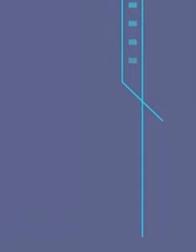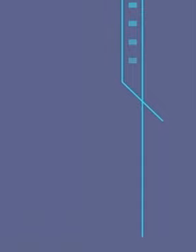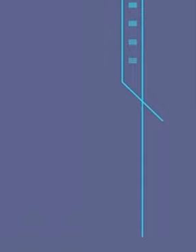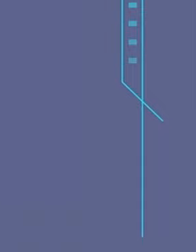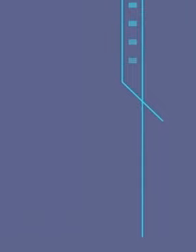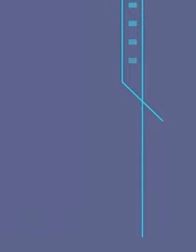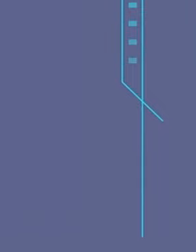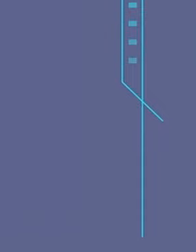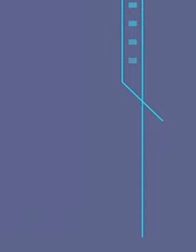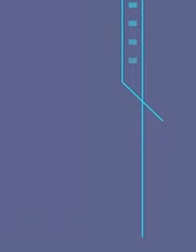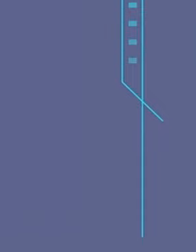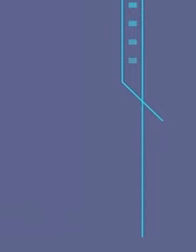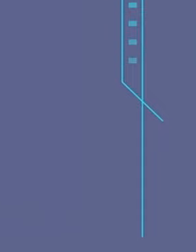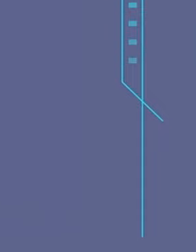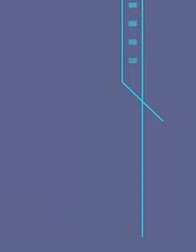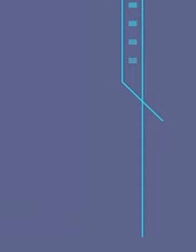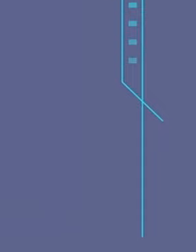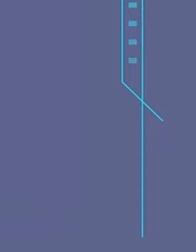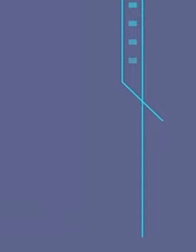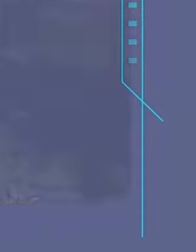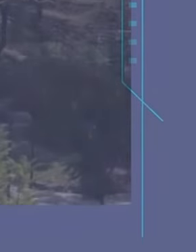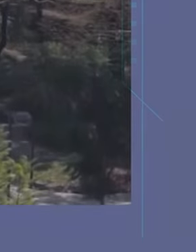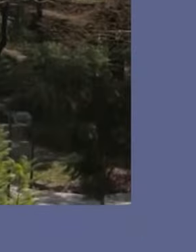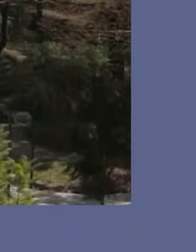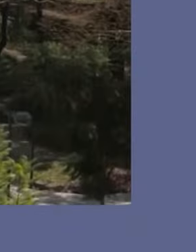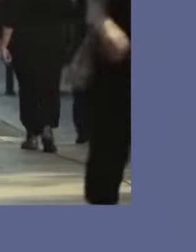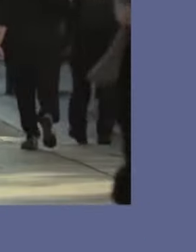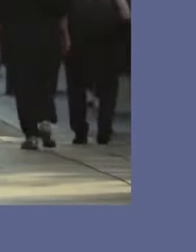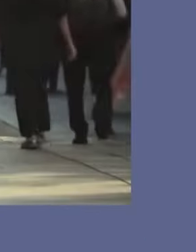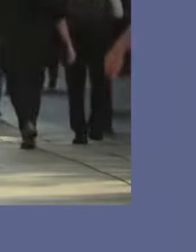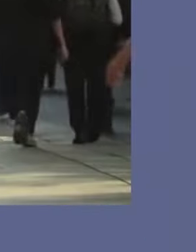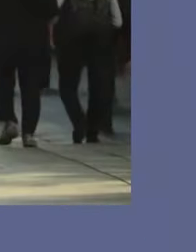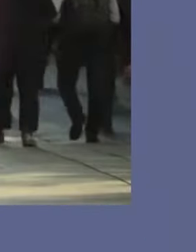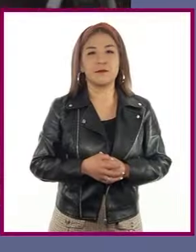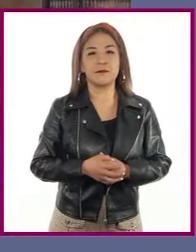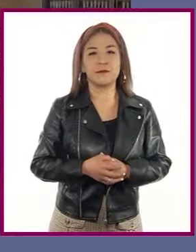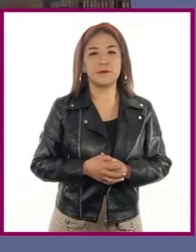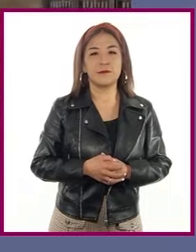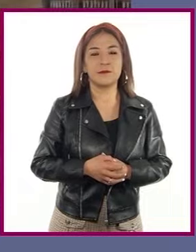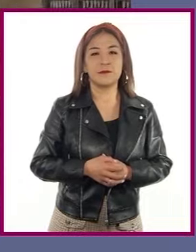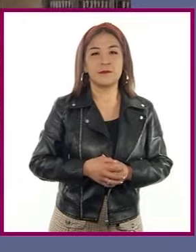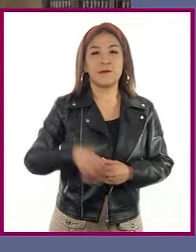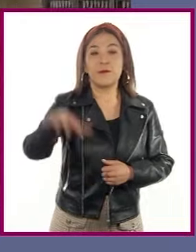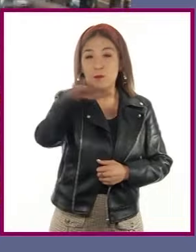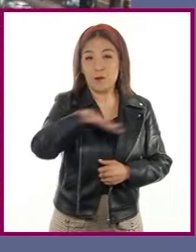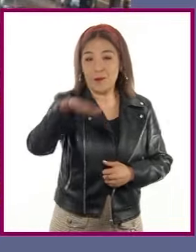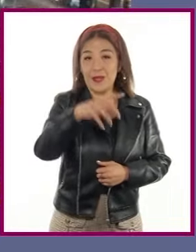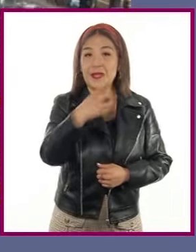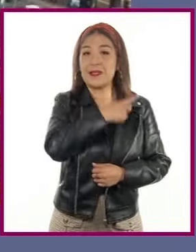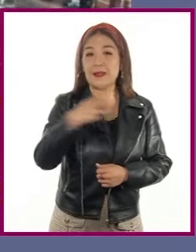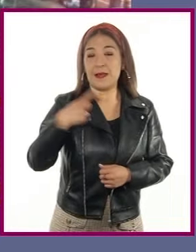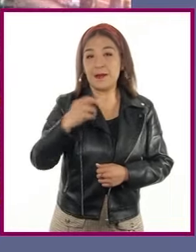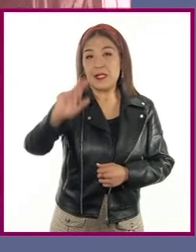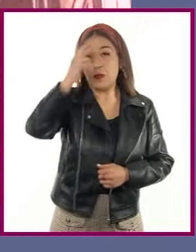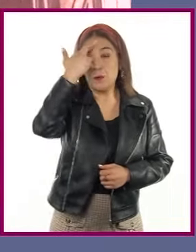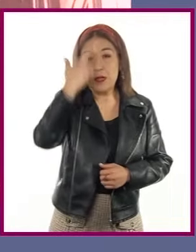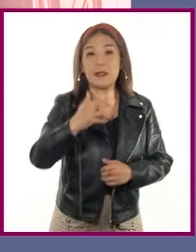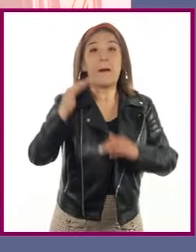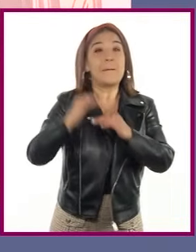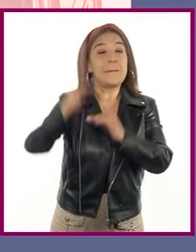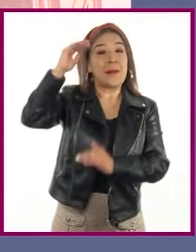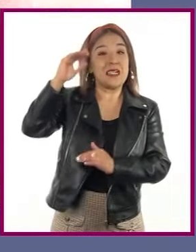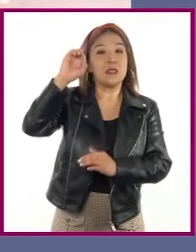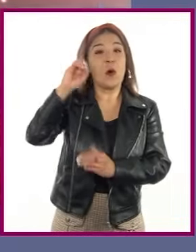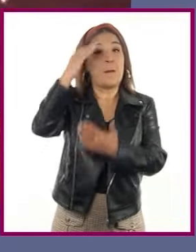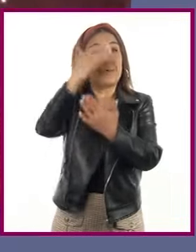o país en un periodo de tiempo determinado. Recuerden que el aumento o disminución de una población